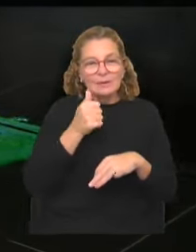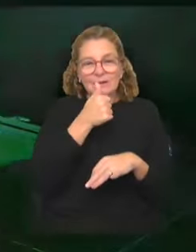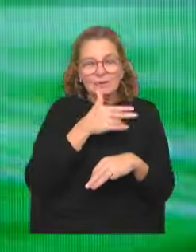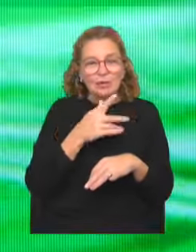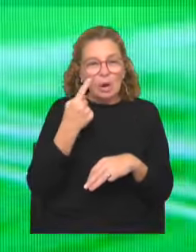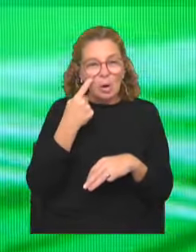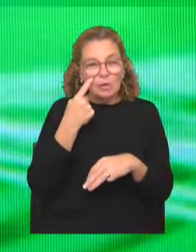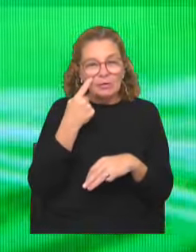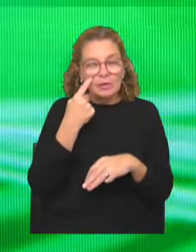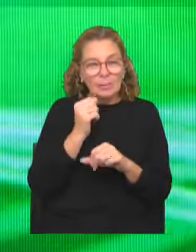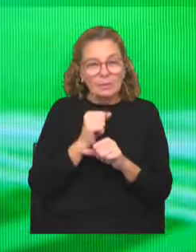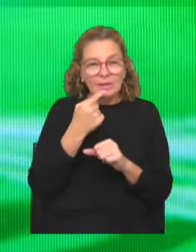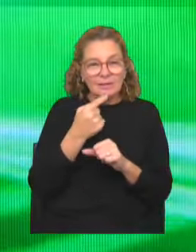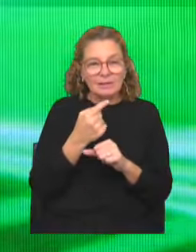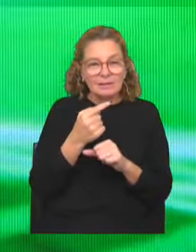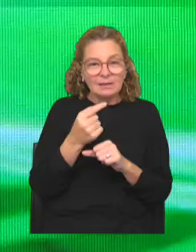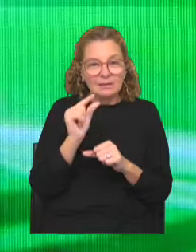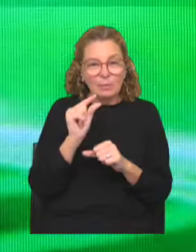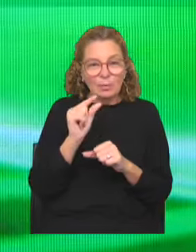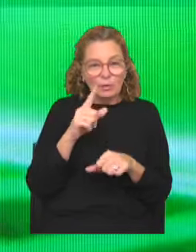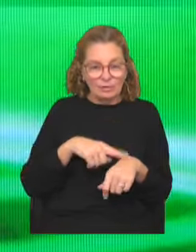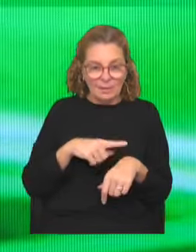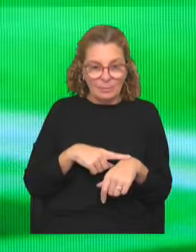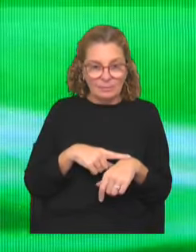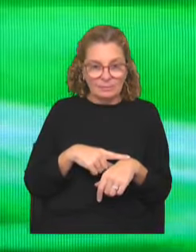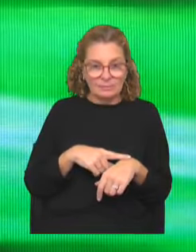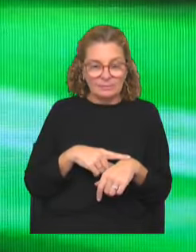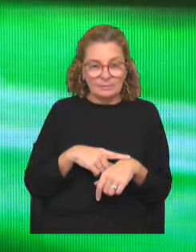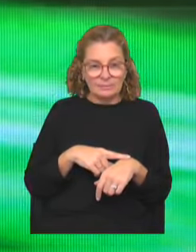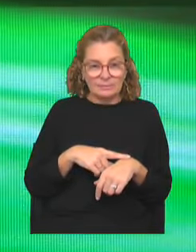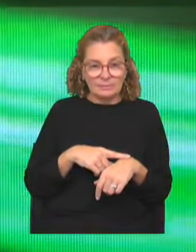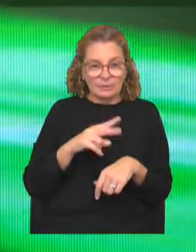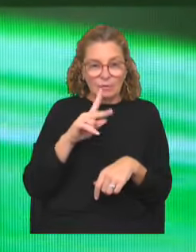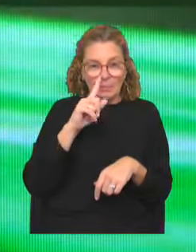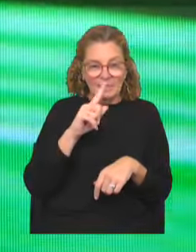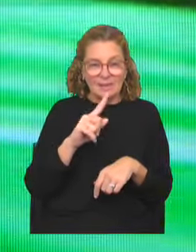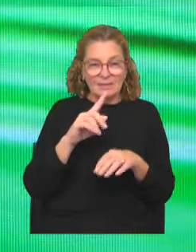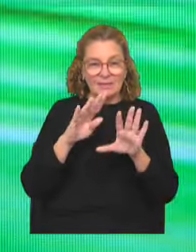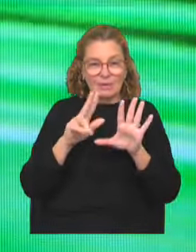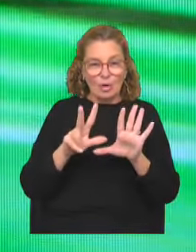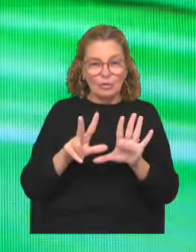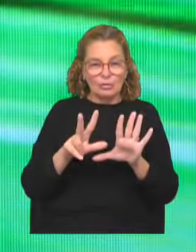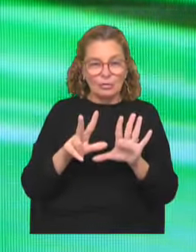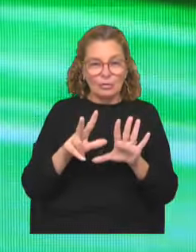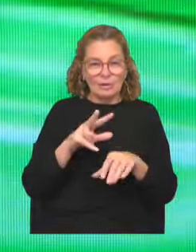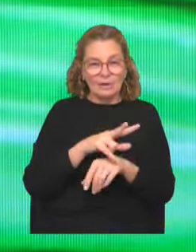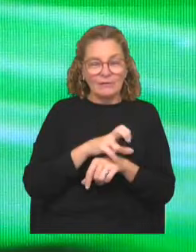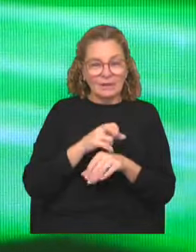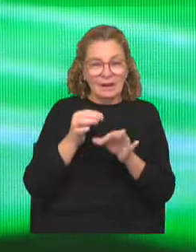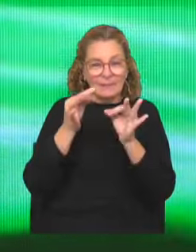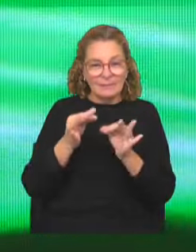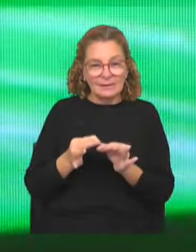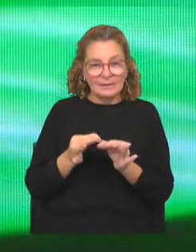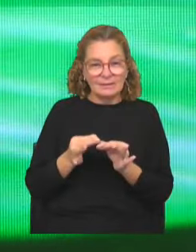conocí, se podría decir que recientemente, porque fue en el 2018, cuando la Fiscalía Especializada